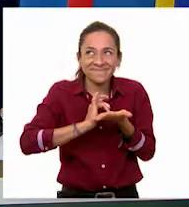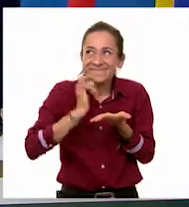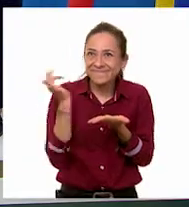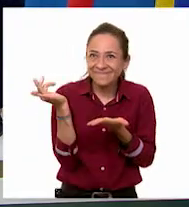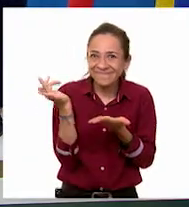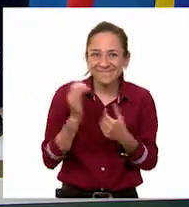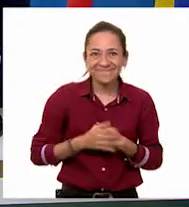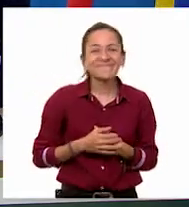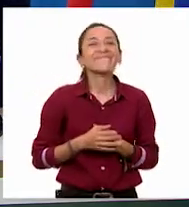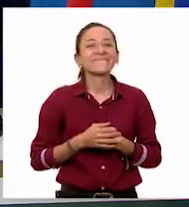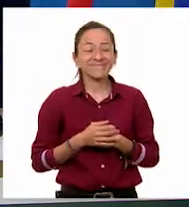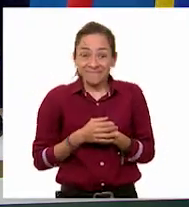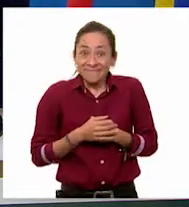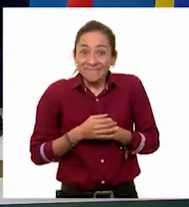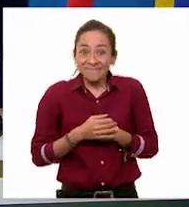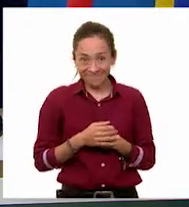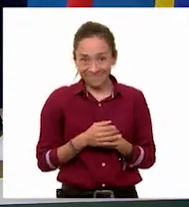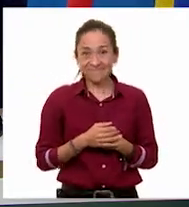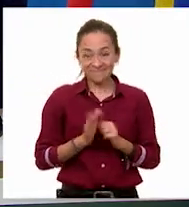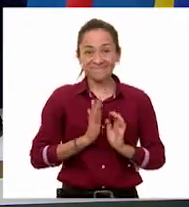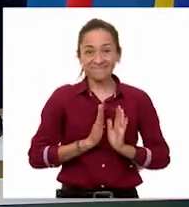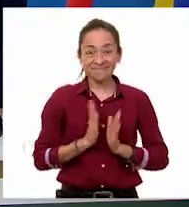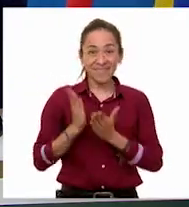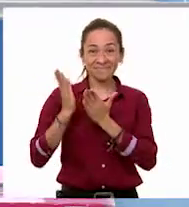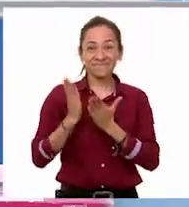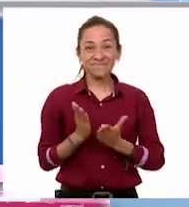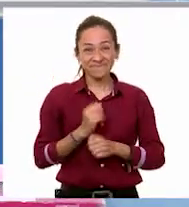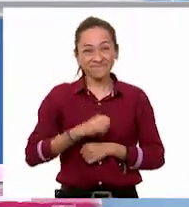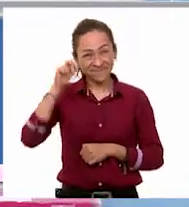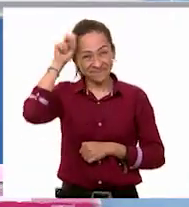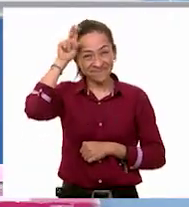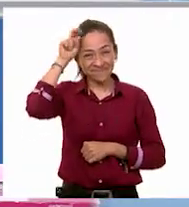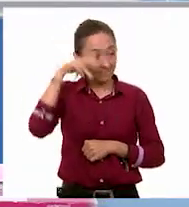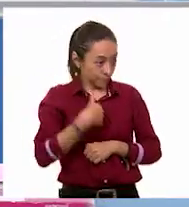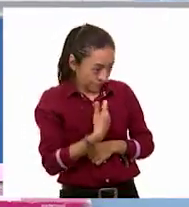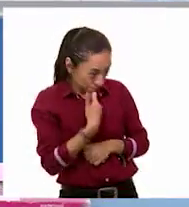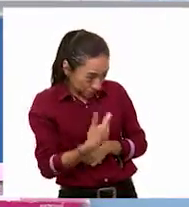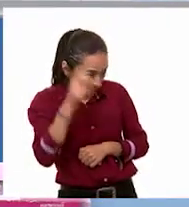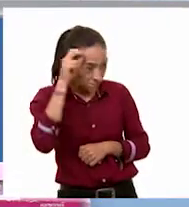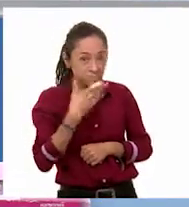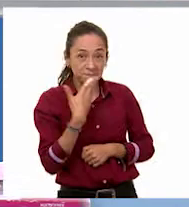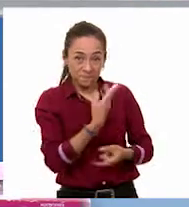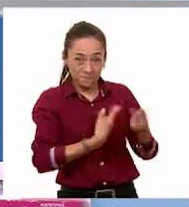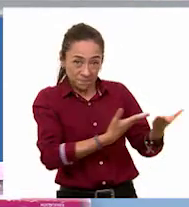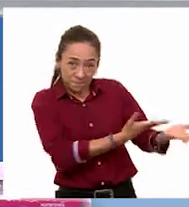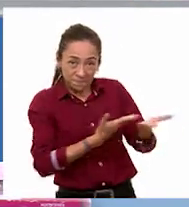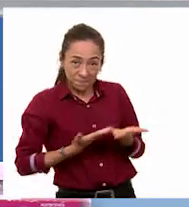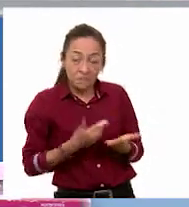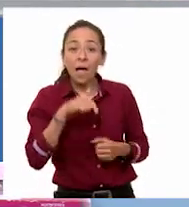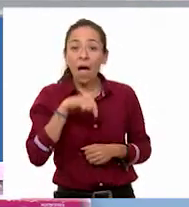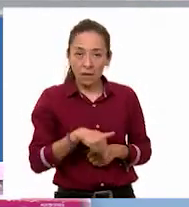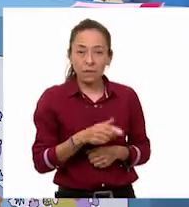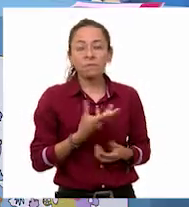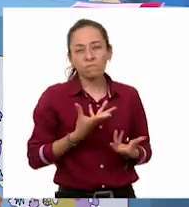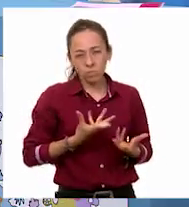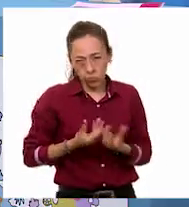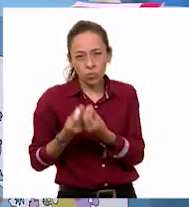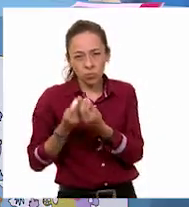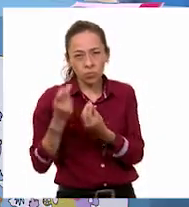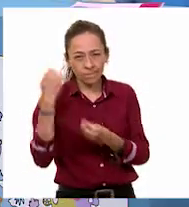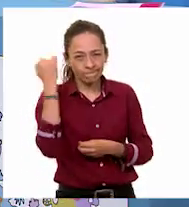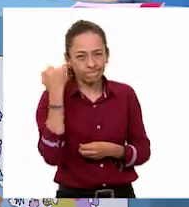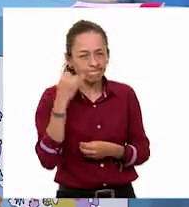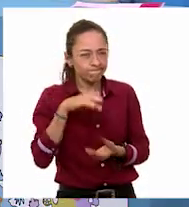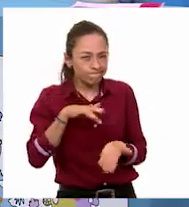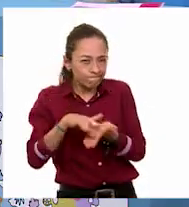Muy bien. ¡Ya estoy aquí! Muy bien, Raúlito. Bienvenido. Estamos ayudando a elegir unas alfombras a